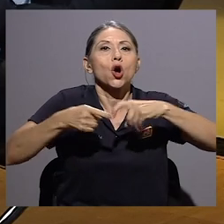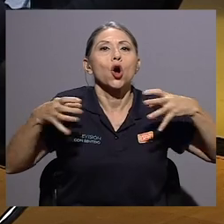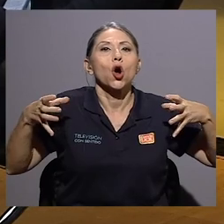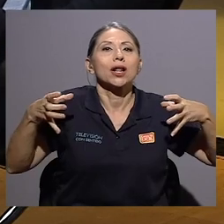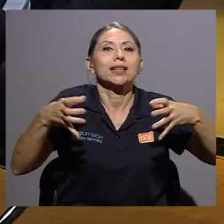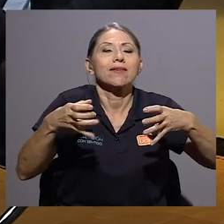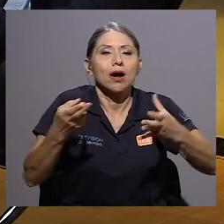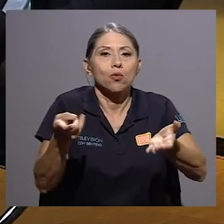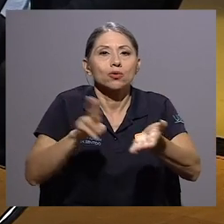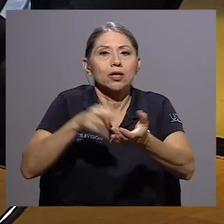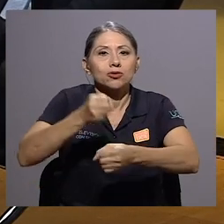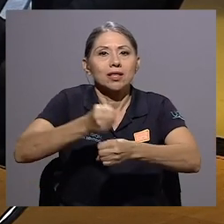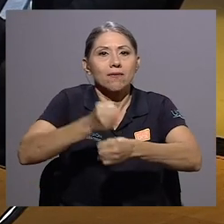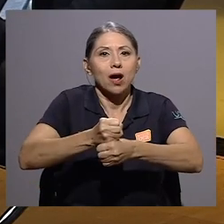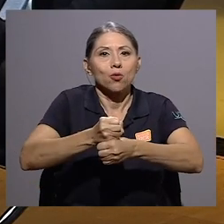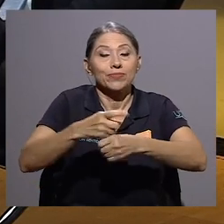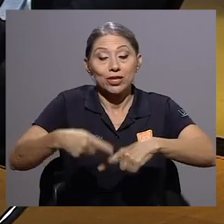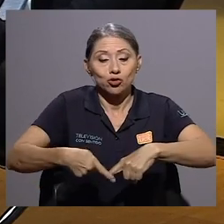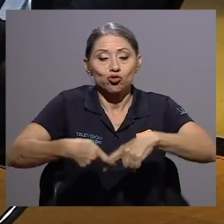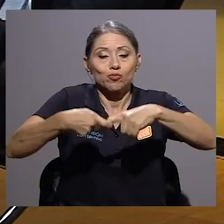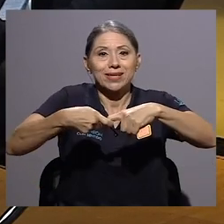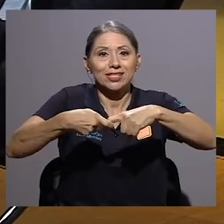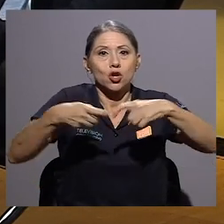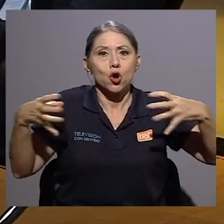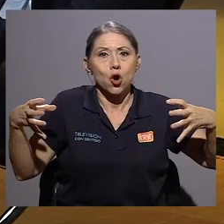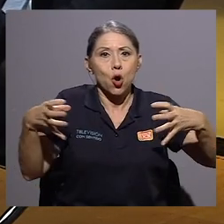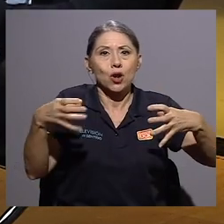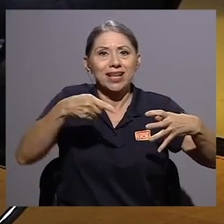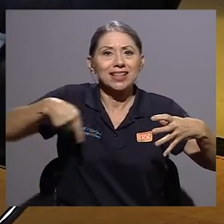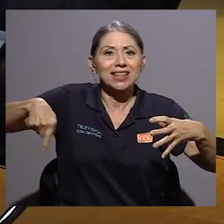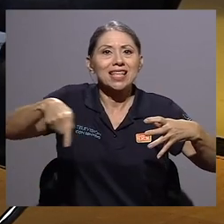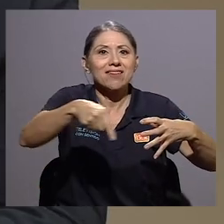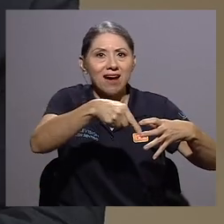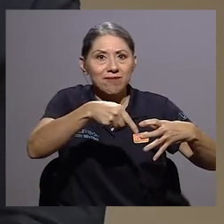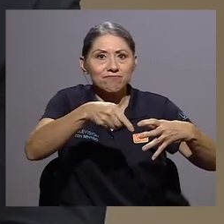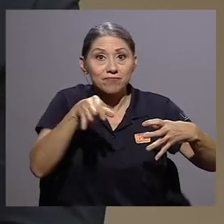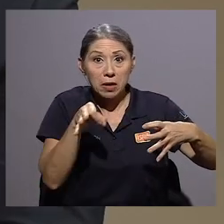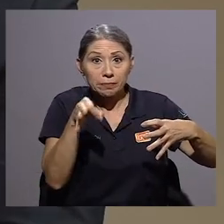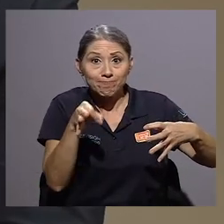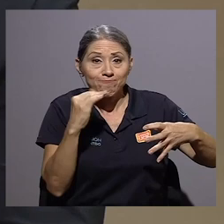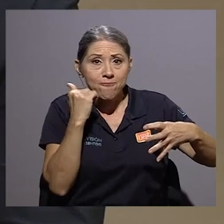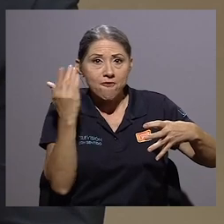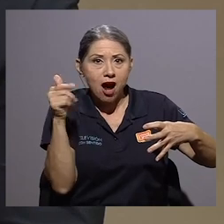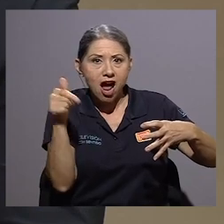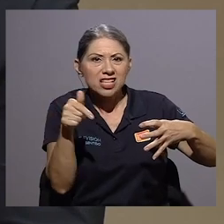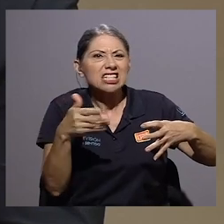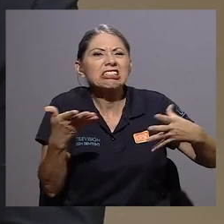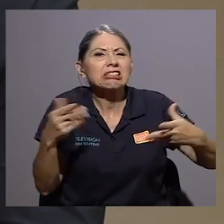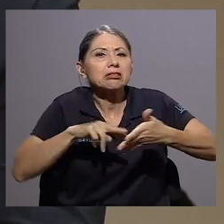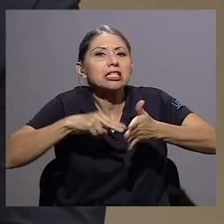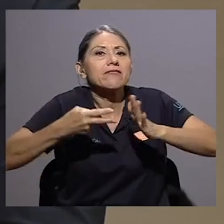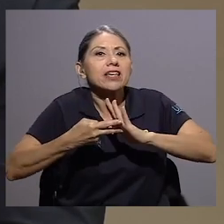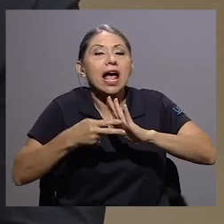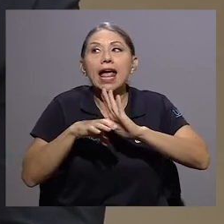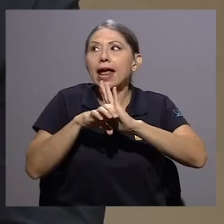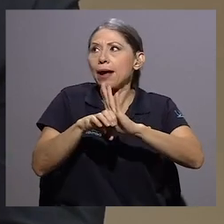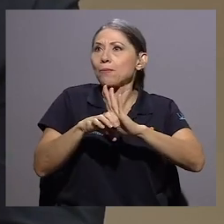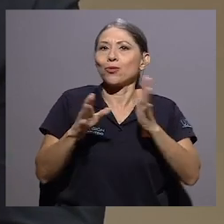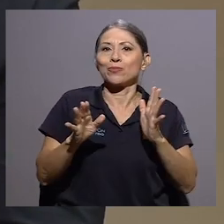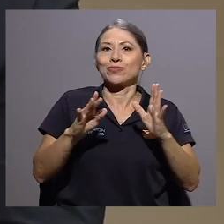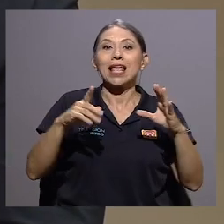colectiva de los contratos de trabajo. La suspensión colectiva, para que entendamos de una forma sencilla,